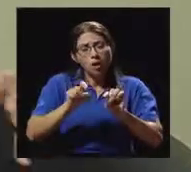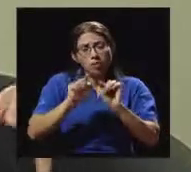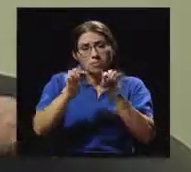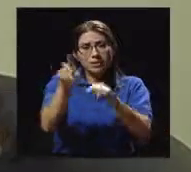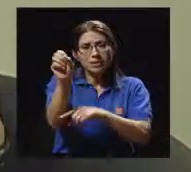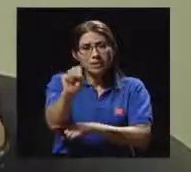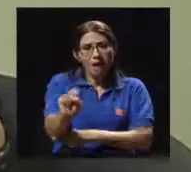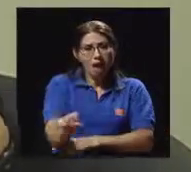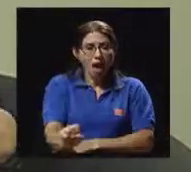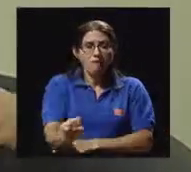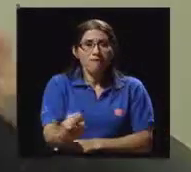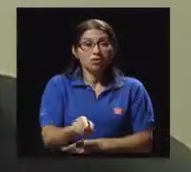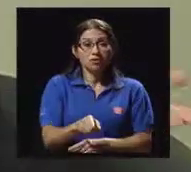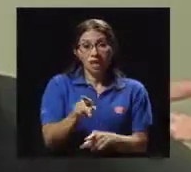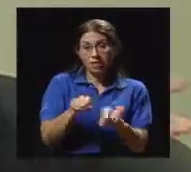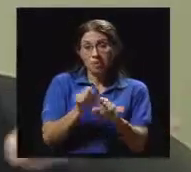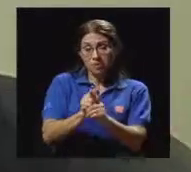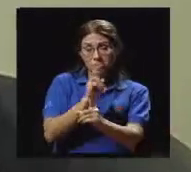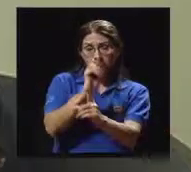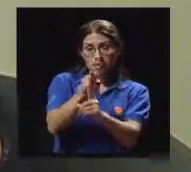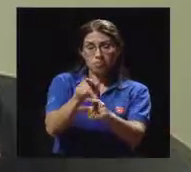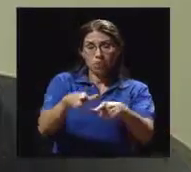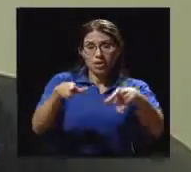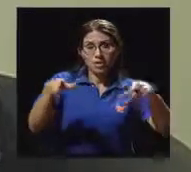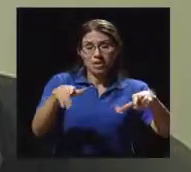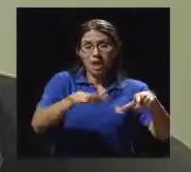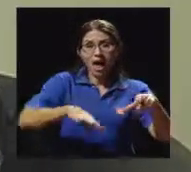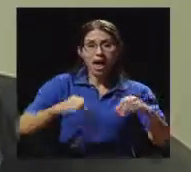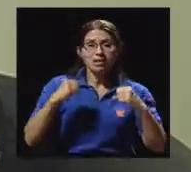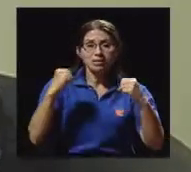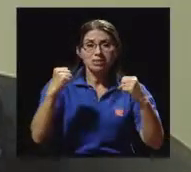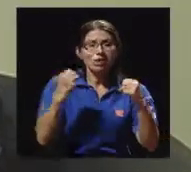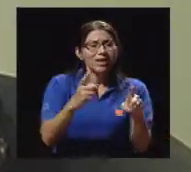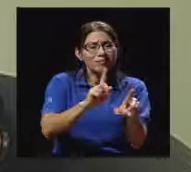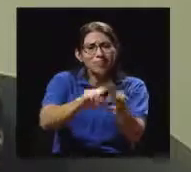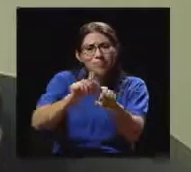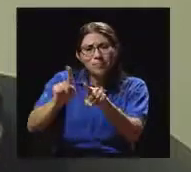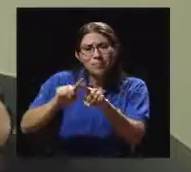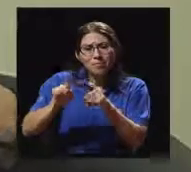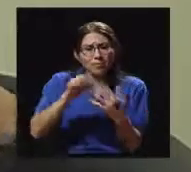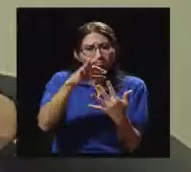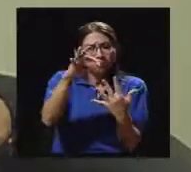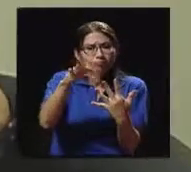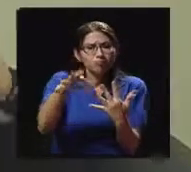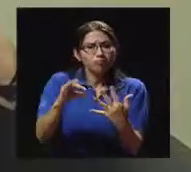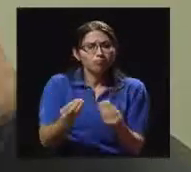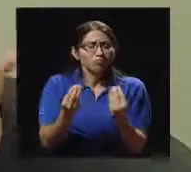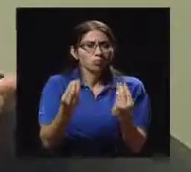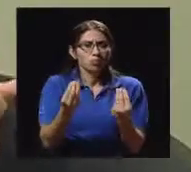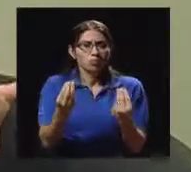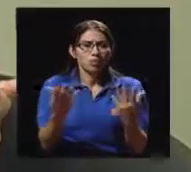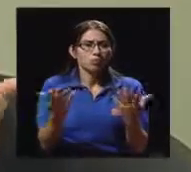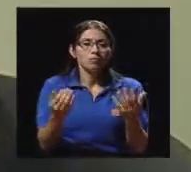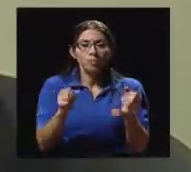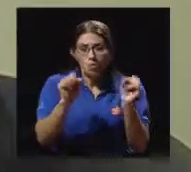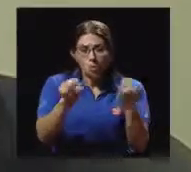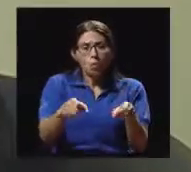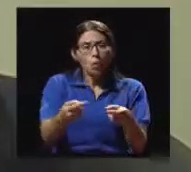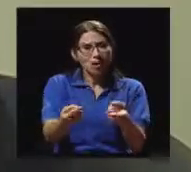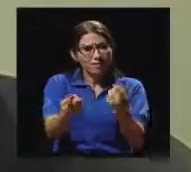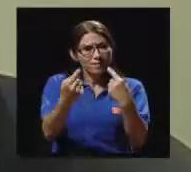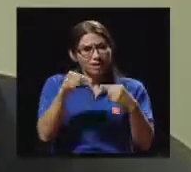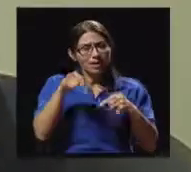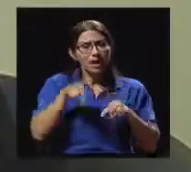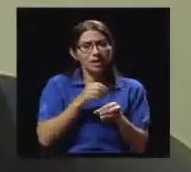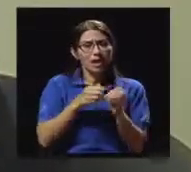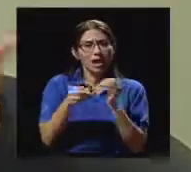Dentro del mismo gimnasio hay variedad de sesiones, ¿verdad? Entonces, pueden venir aquí a la